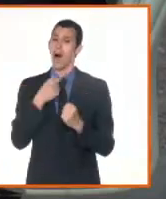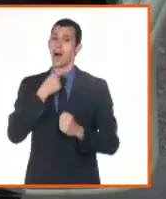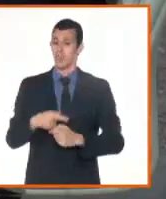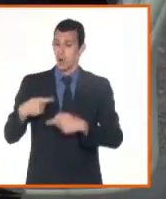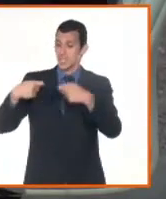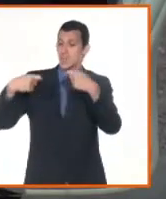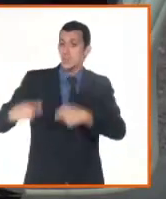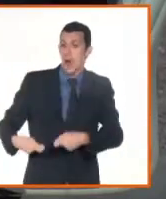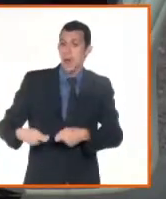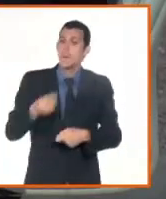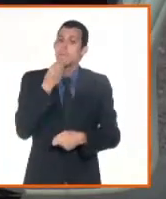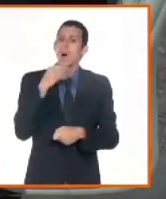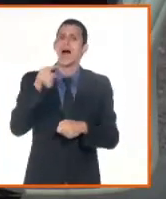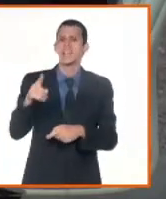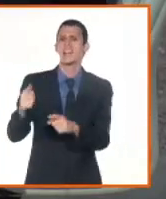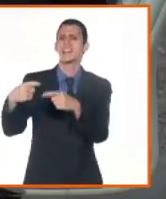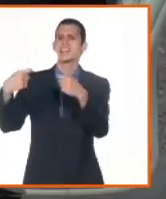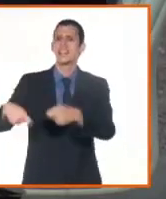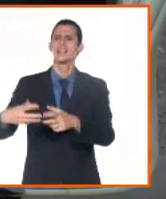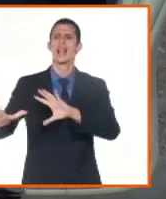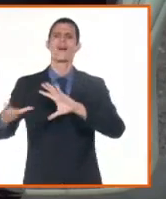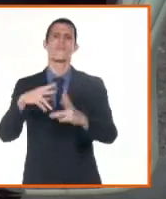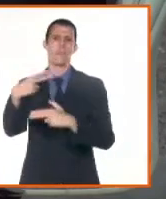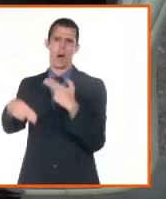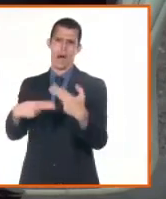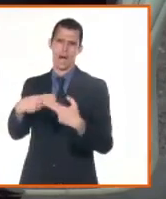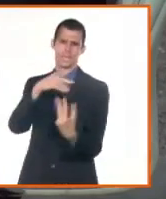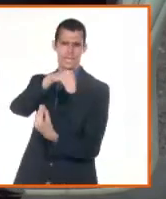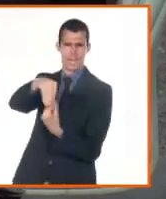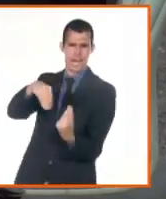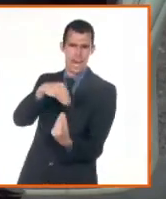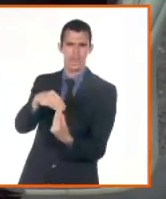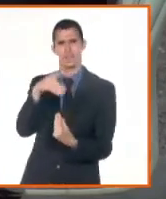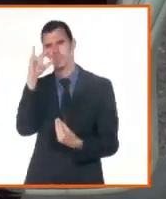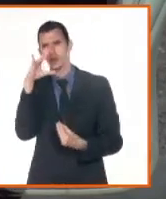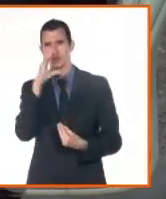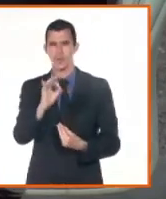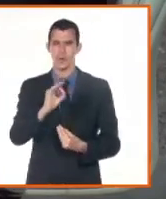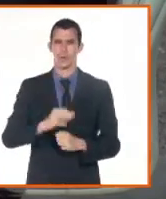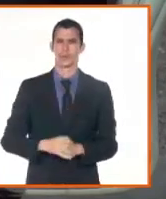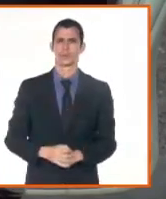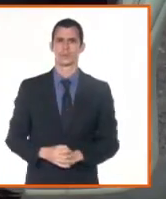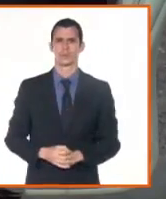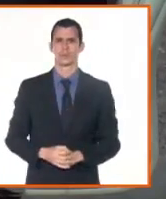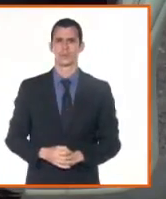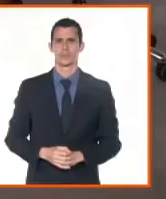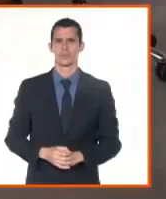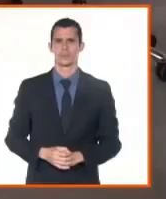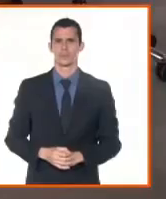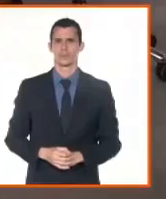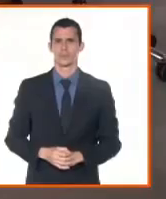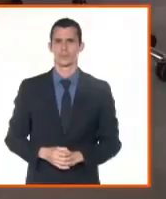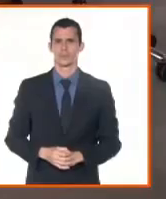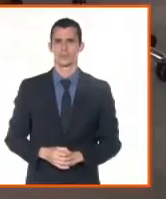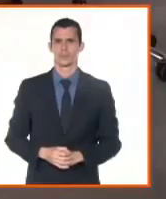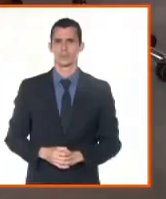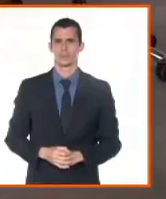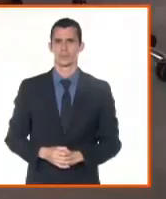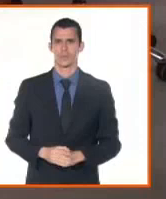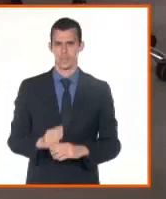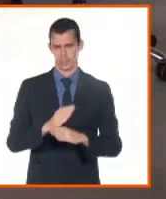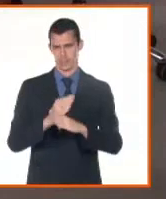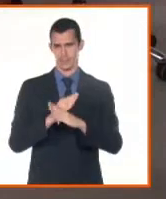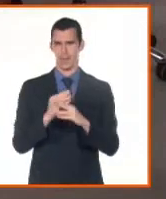entonces emanan otros efectos propios de la inscripción en el registro. De ahí que no se